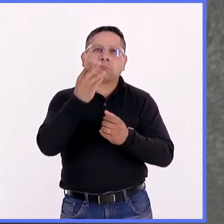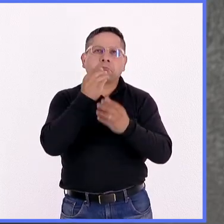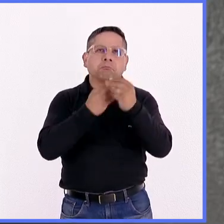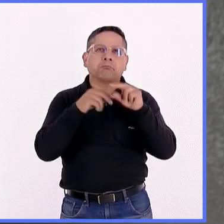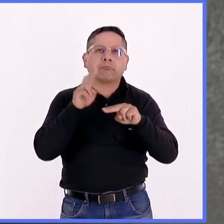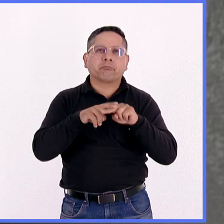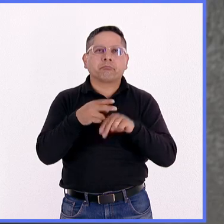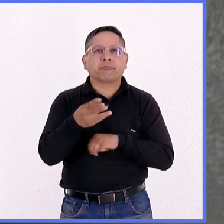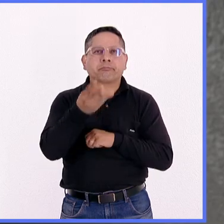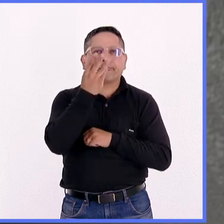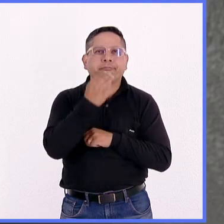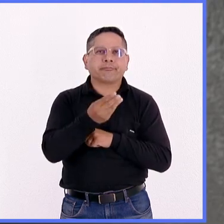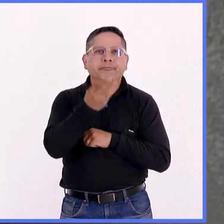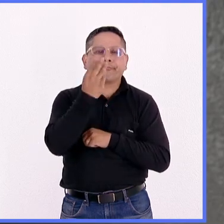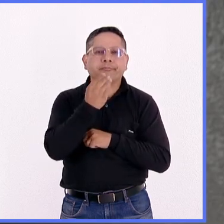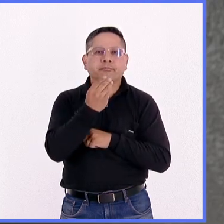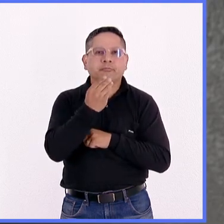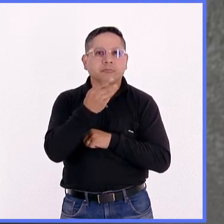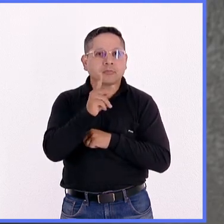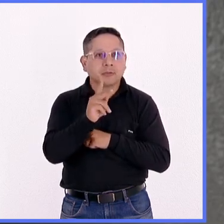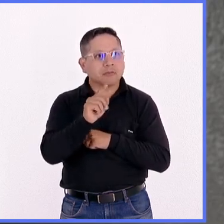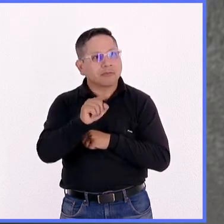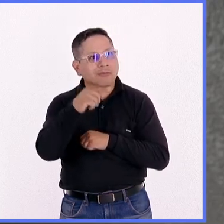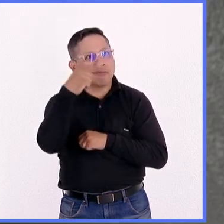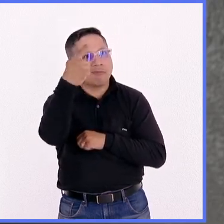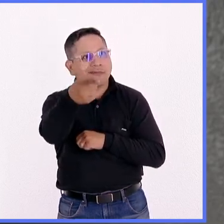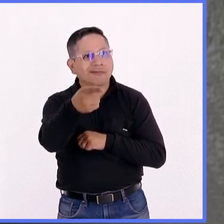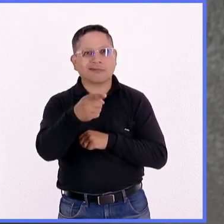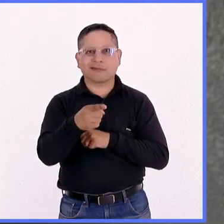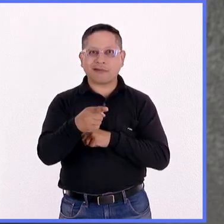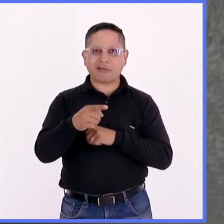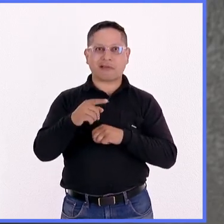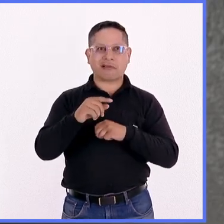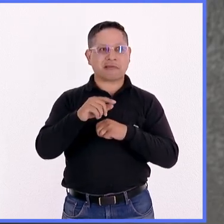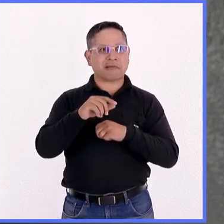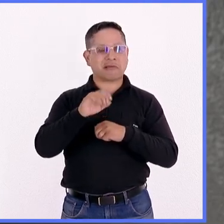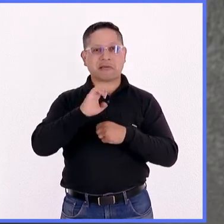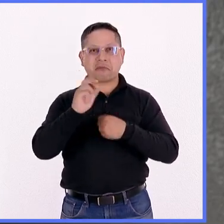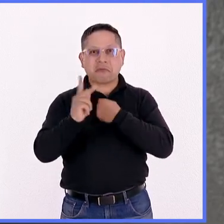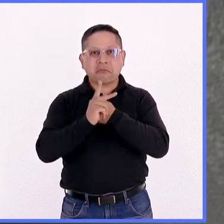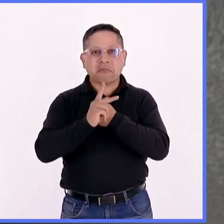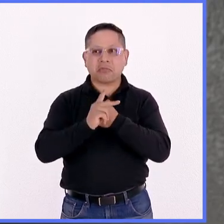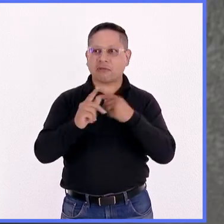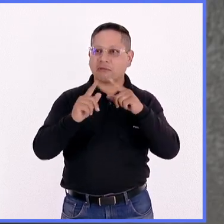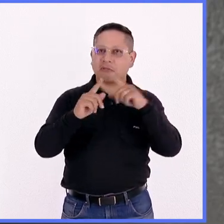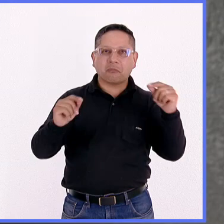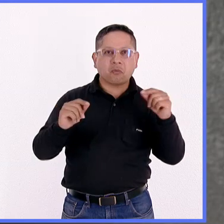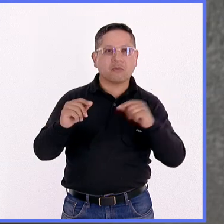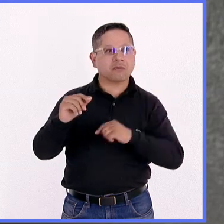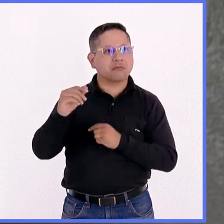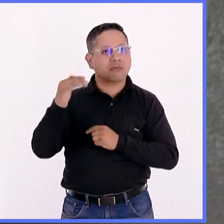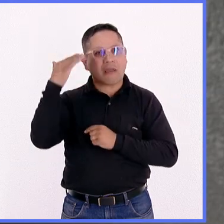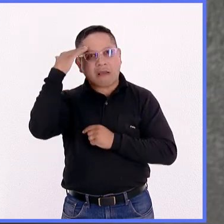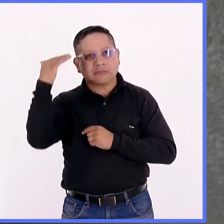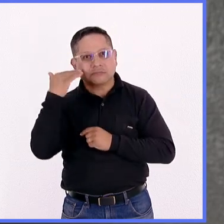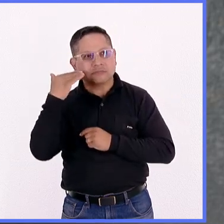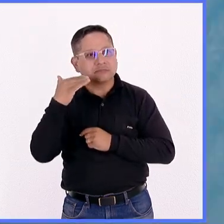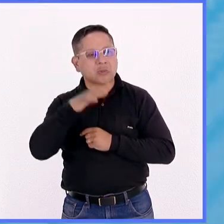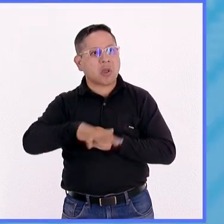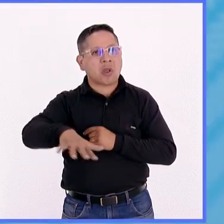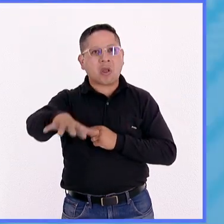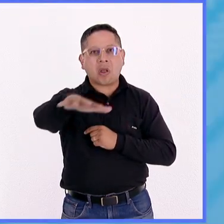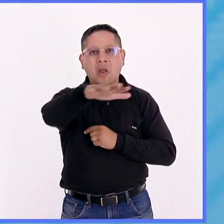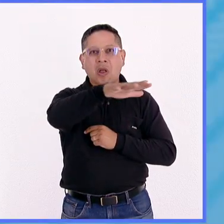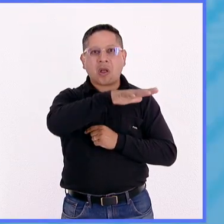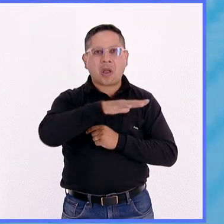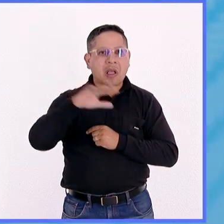equipos seguramente de Latinoamérica, de Europa, de Japón, de Asia. Eso te abre una perspectiva muy